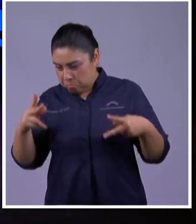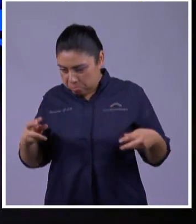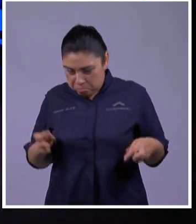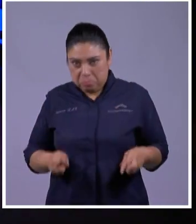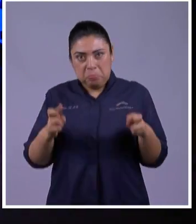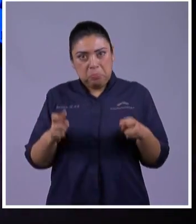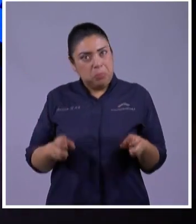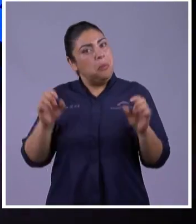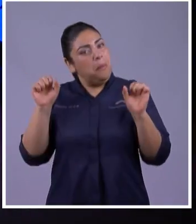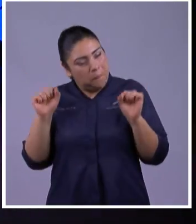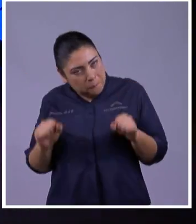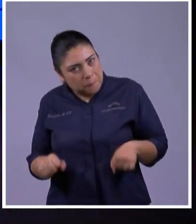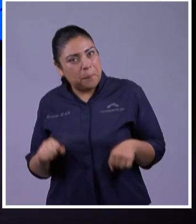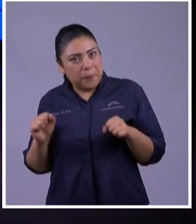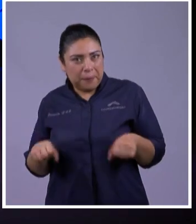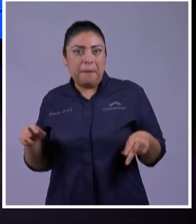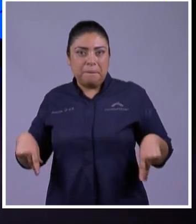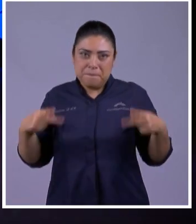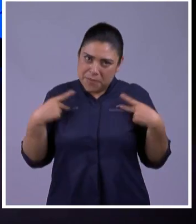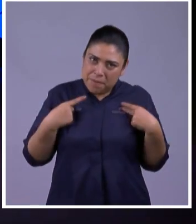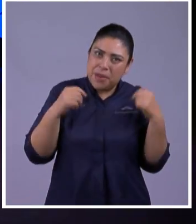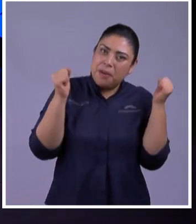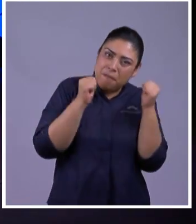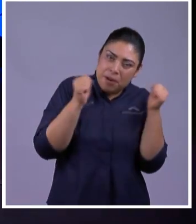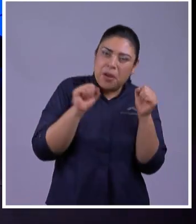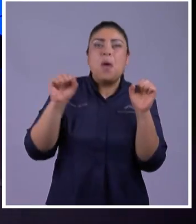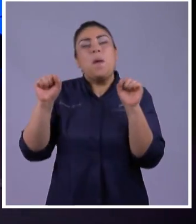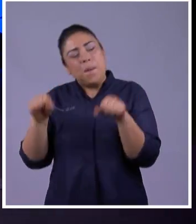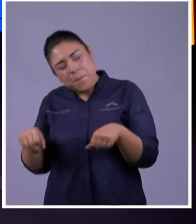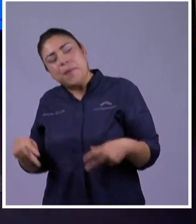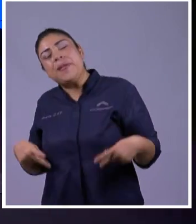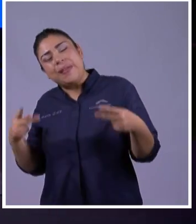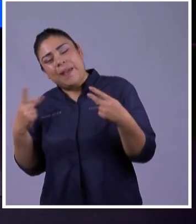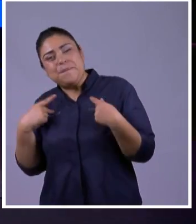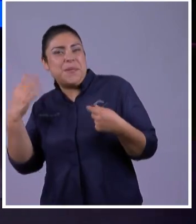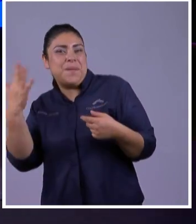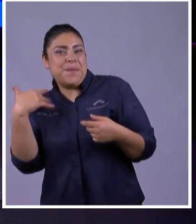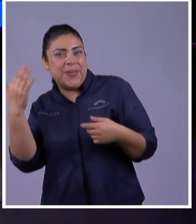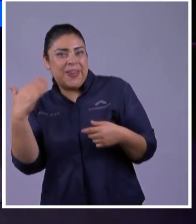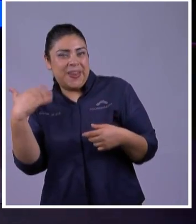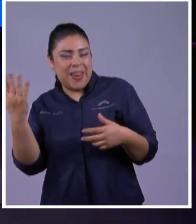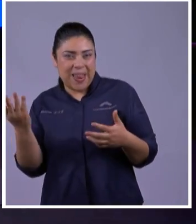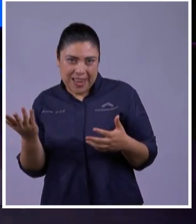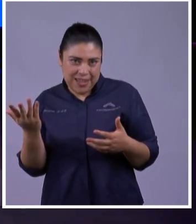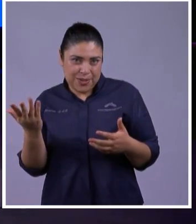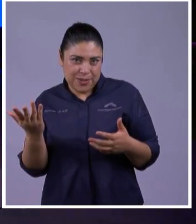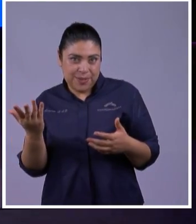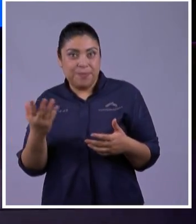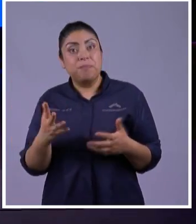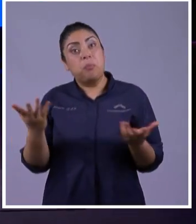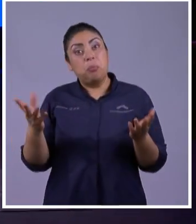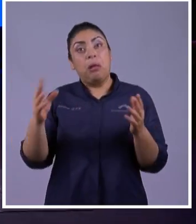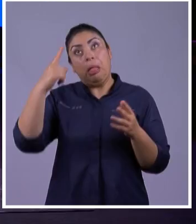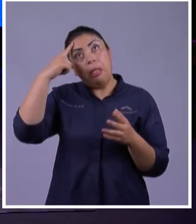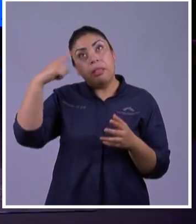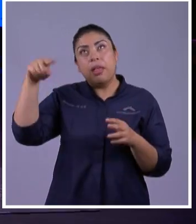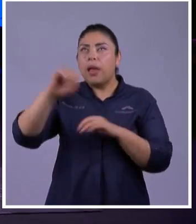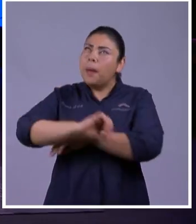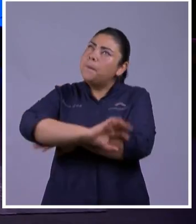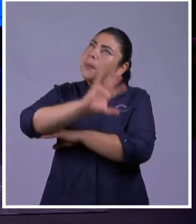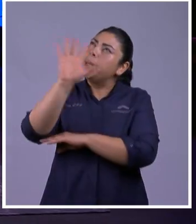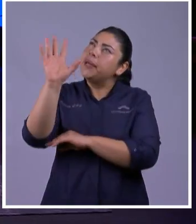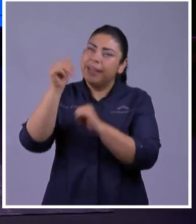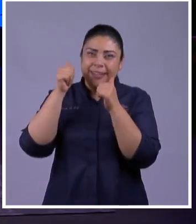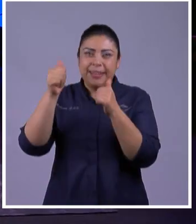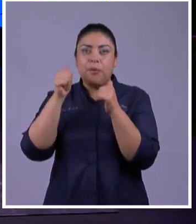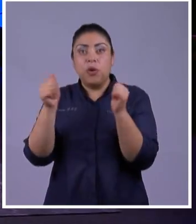la siembra que tiene un clima el tiempo de la cosecha tiene otro clima se adapta al día se adapta a la noche venía